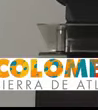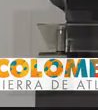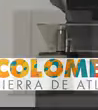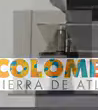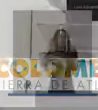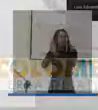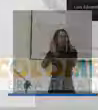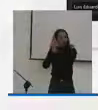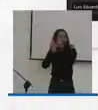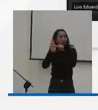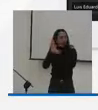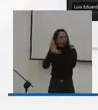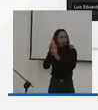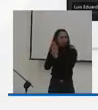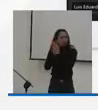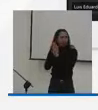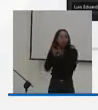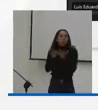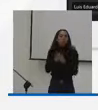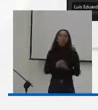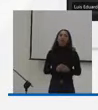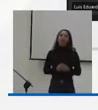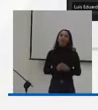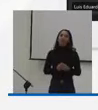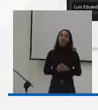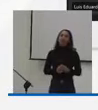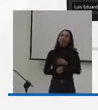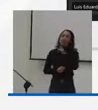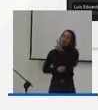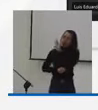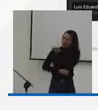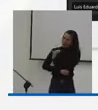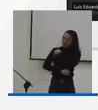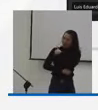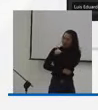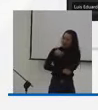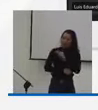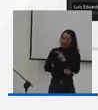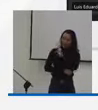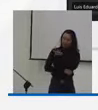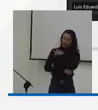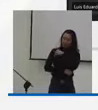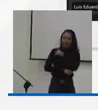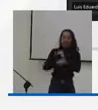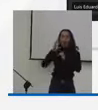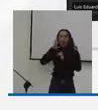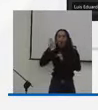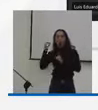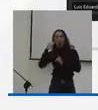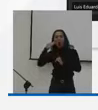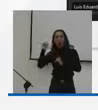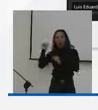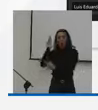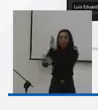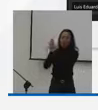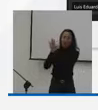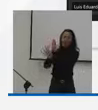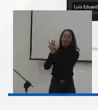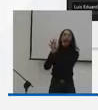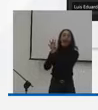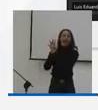Dentro de lo que se ha orientado por parte del señor ministro Luis Toluseño y la doctora Lina frente a los conceptos y